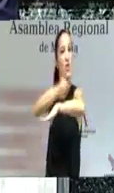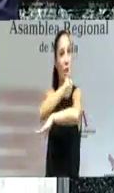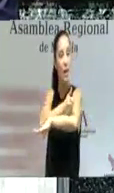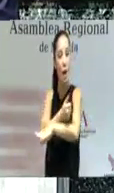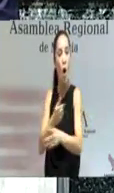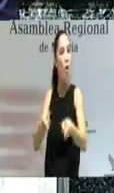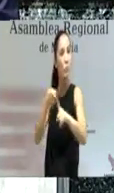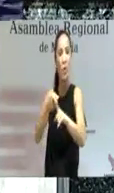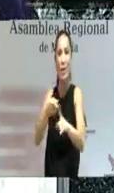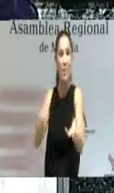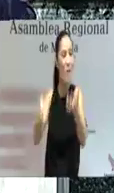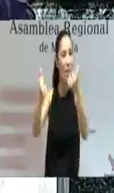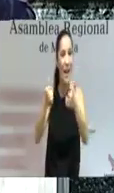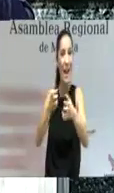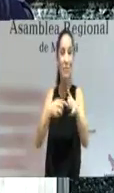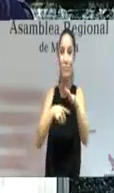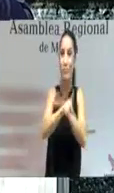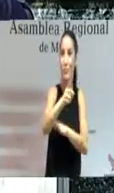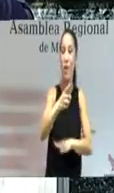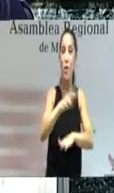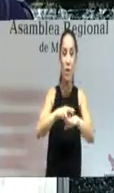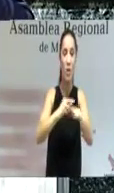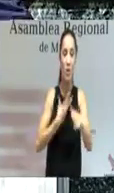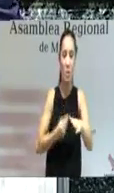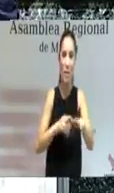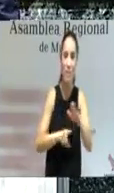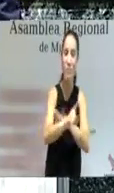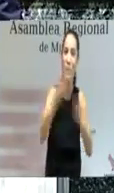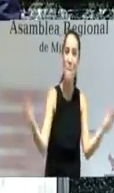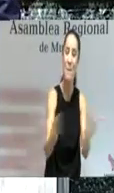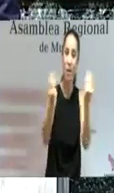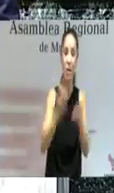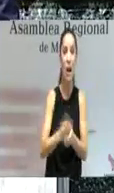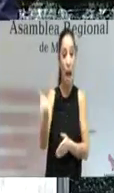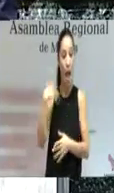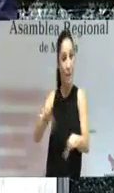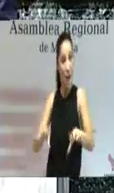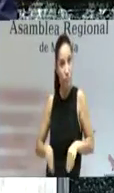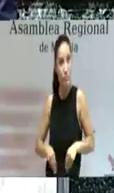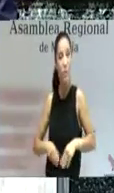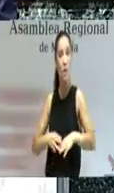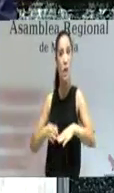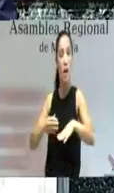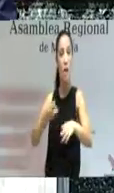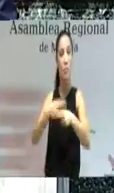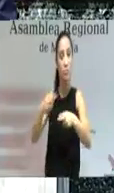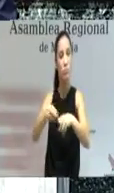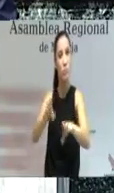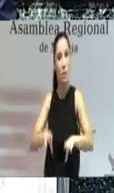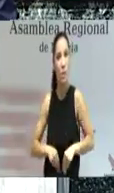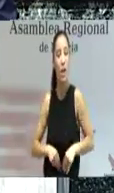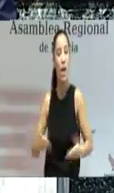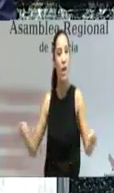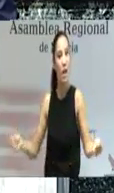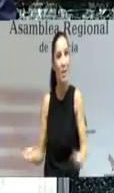junto la recuperación de la región y que reconozco la valía de aquel acuerdo de investidura, su cumplimiento y el impulso que